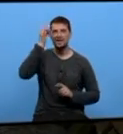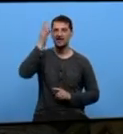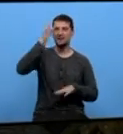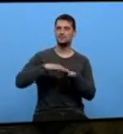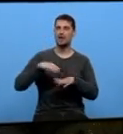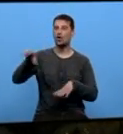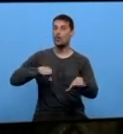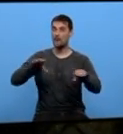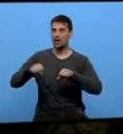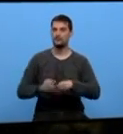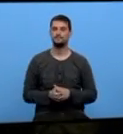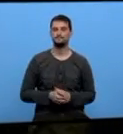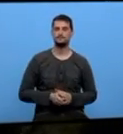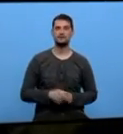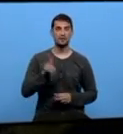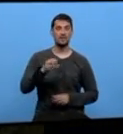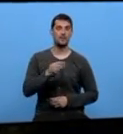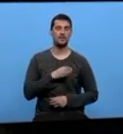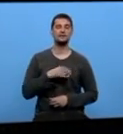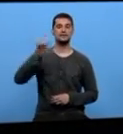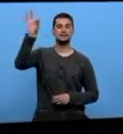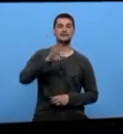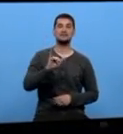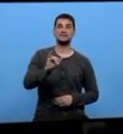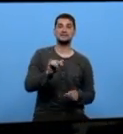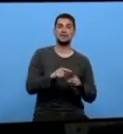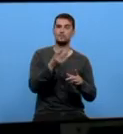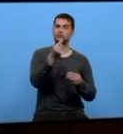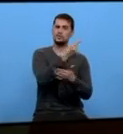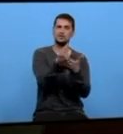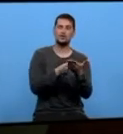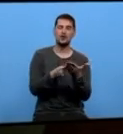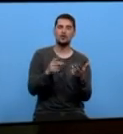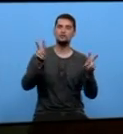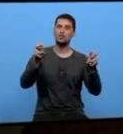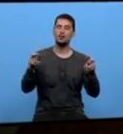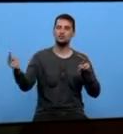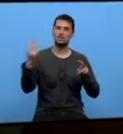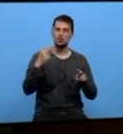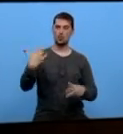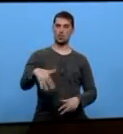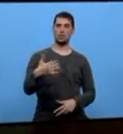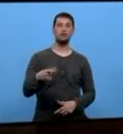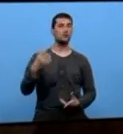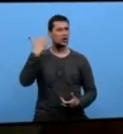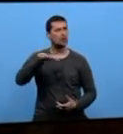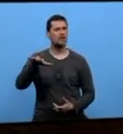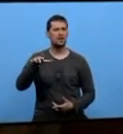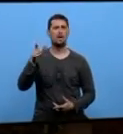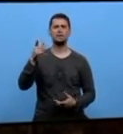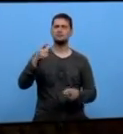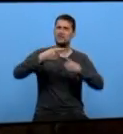pena Si, si, si, si hay moitos diseñadores que están saliendo a luz e está moi ben Me gustou todo e é máis moi original distinta a outros anos